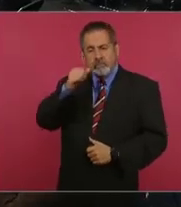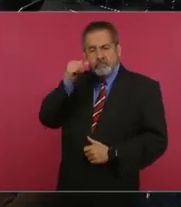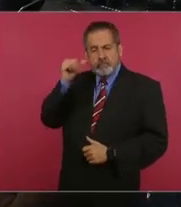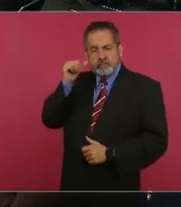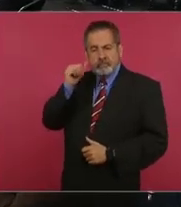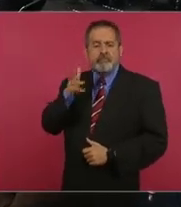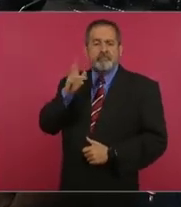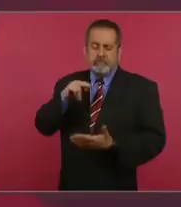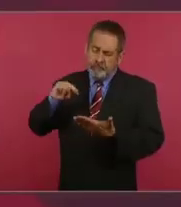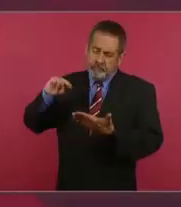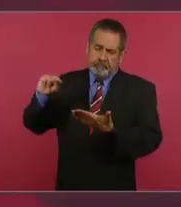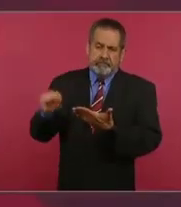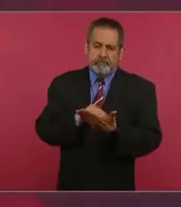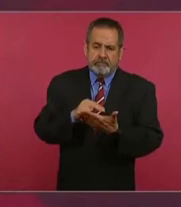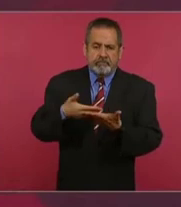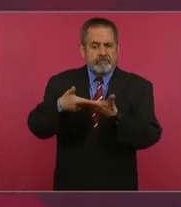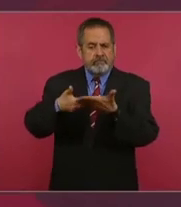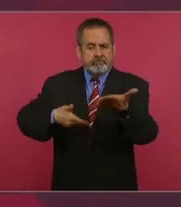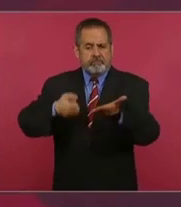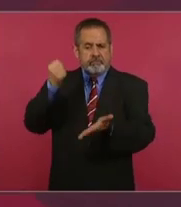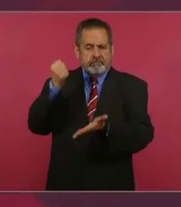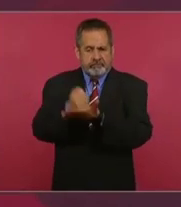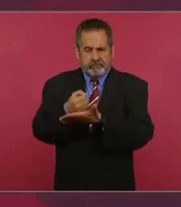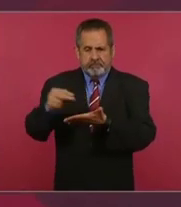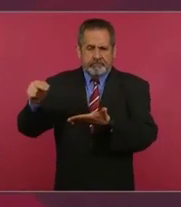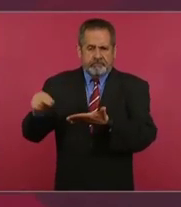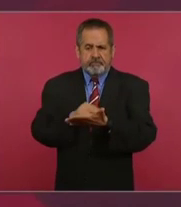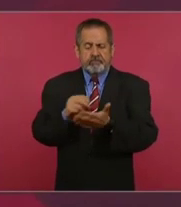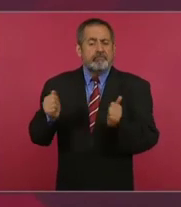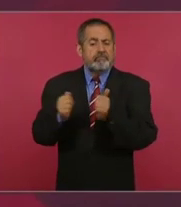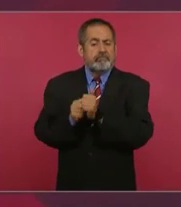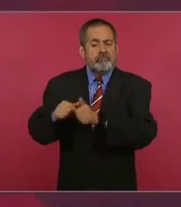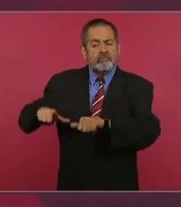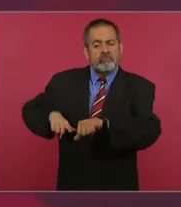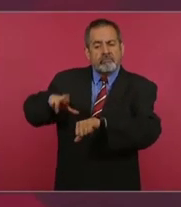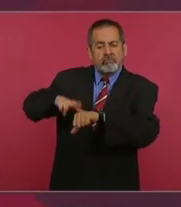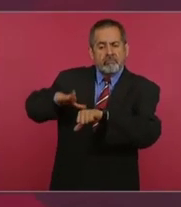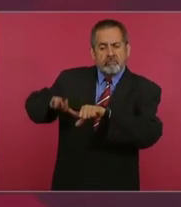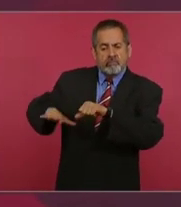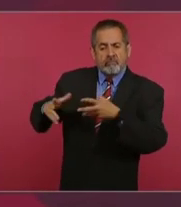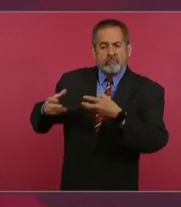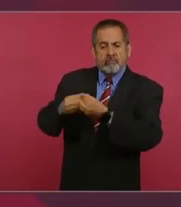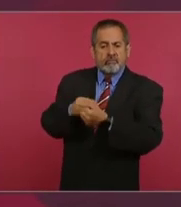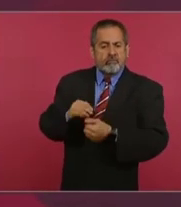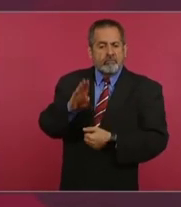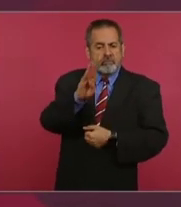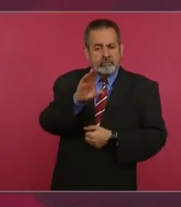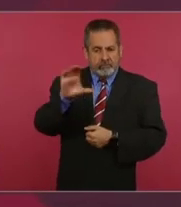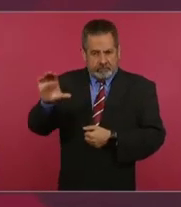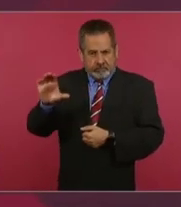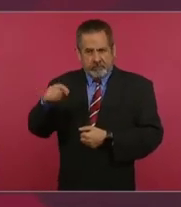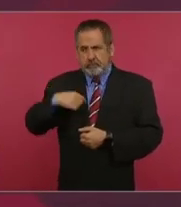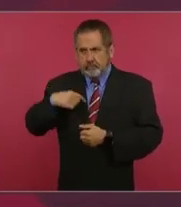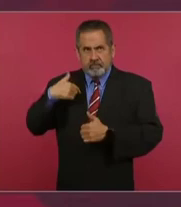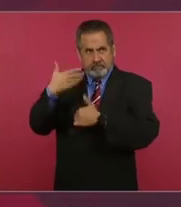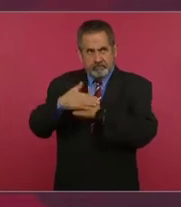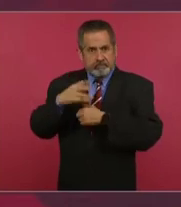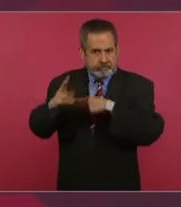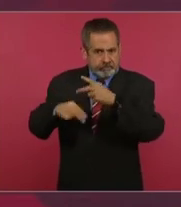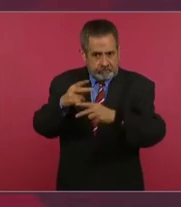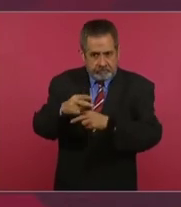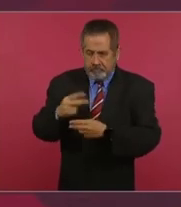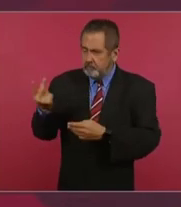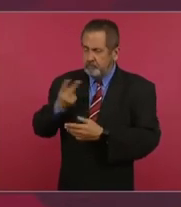un decreto junto con la gobernadora de Baja California, porque vamos para allá,